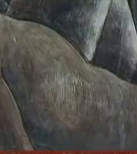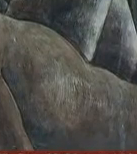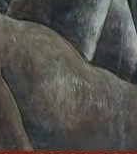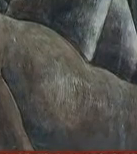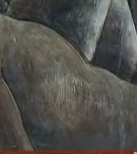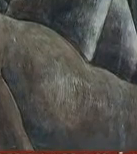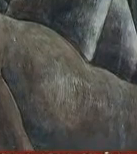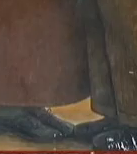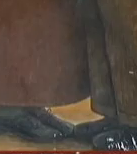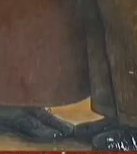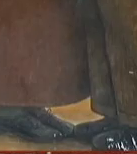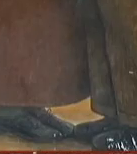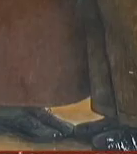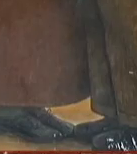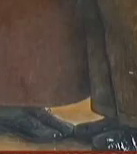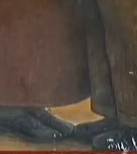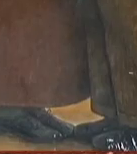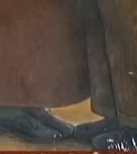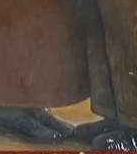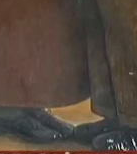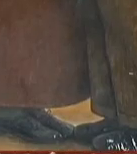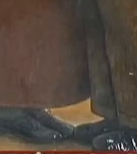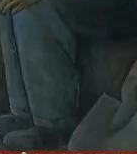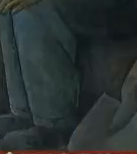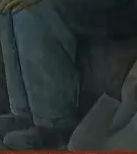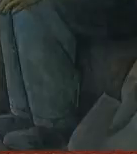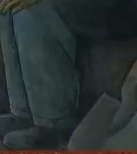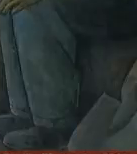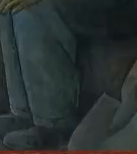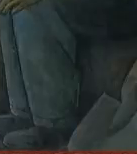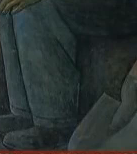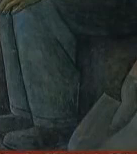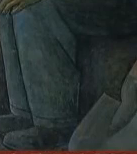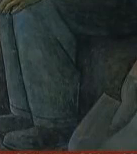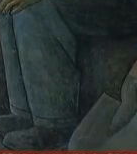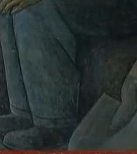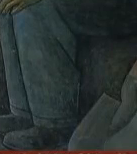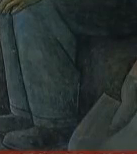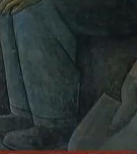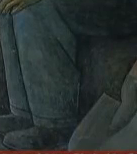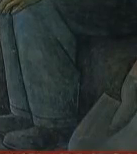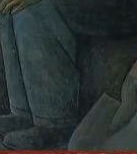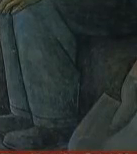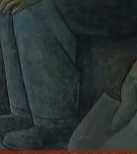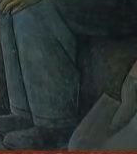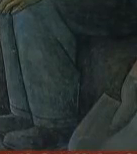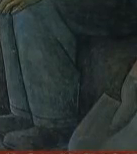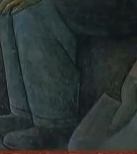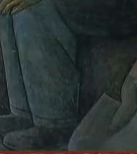plasmó la bonanza y tragedia que atravesó esta localidad por casi 200 años